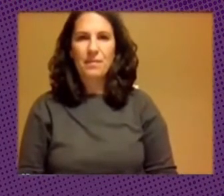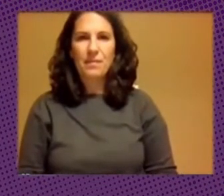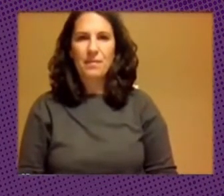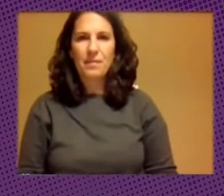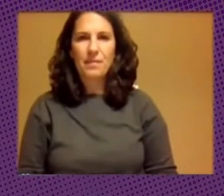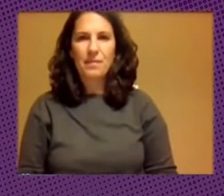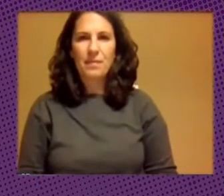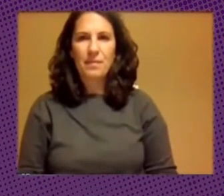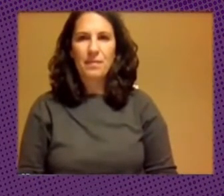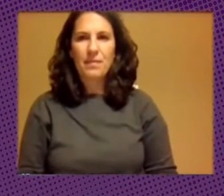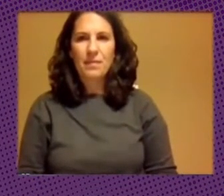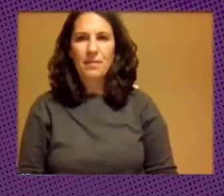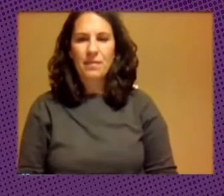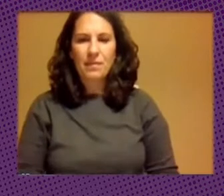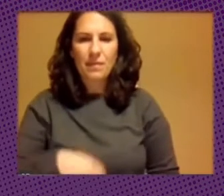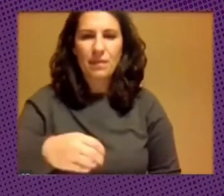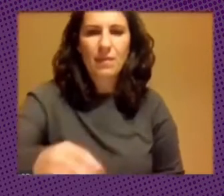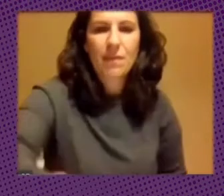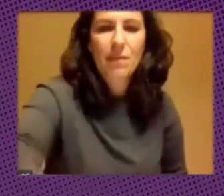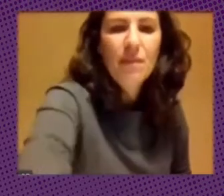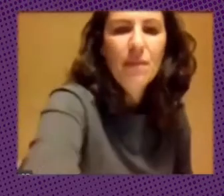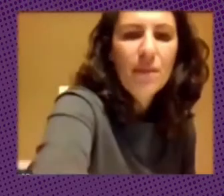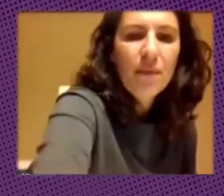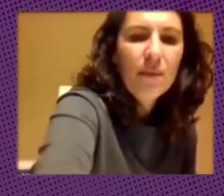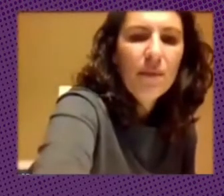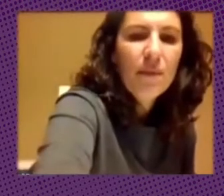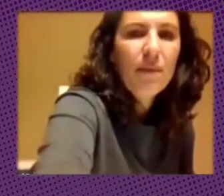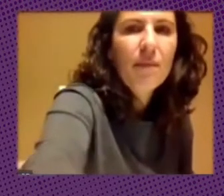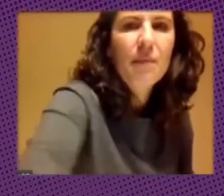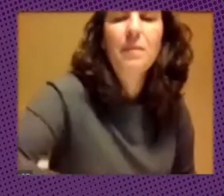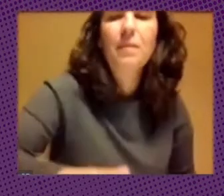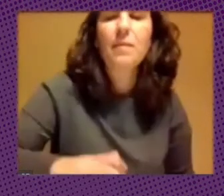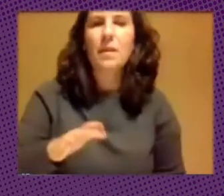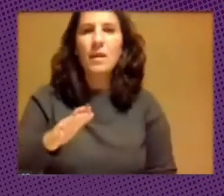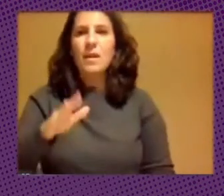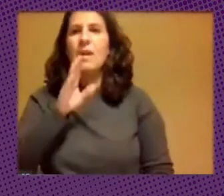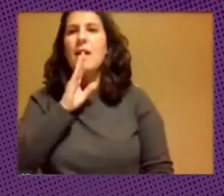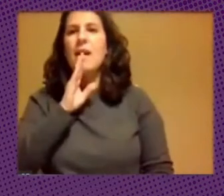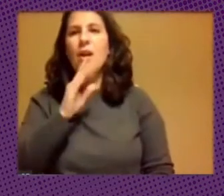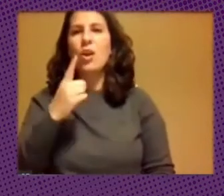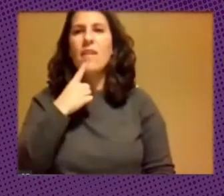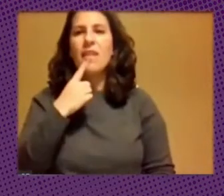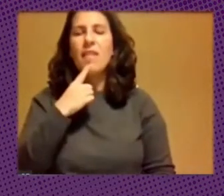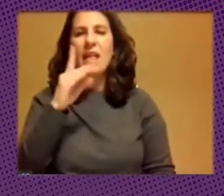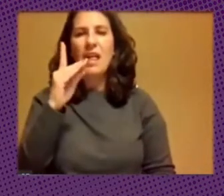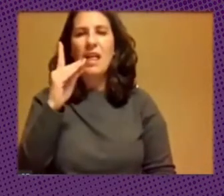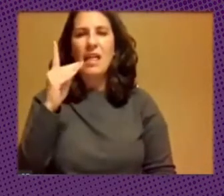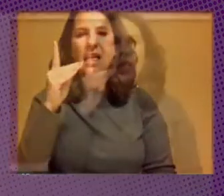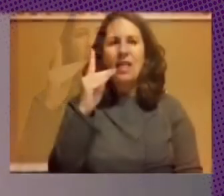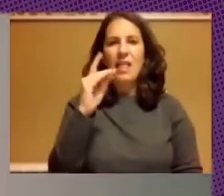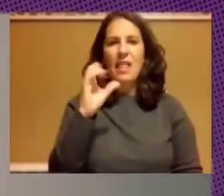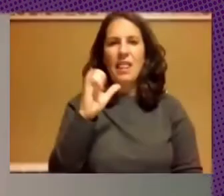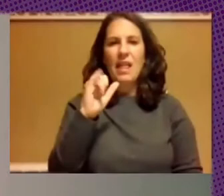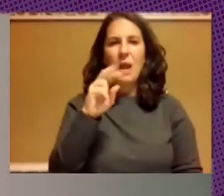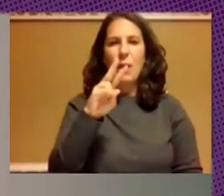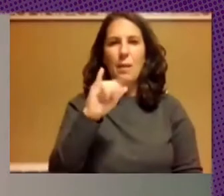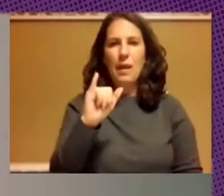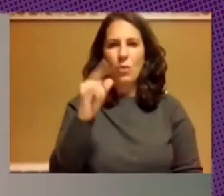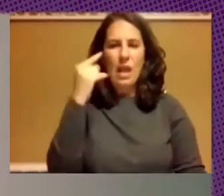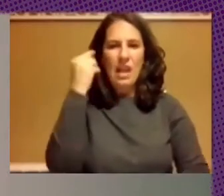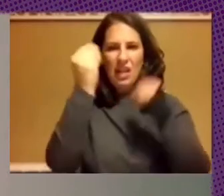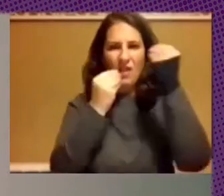Álvaro yo quería aportar simplemente a lo que decía David simplemente una reflexión que es esto